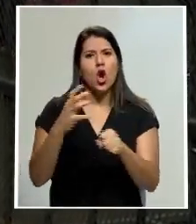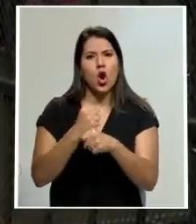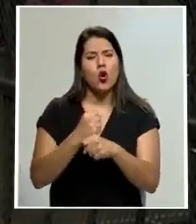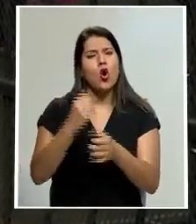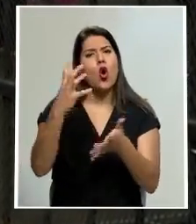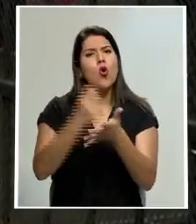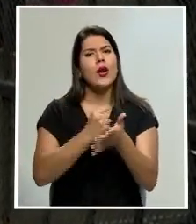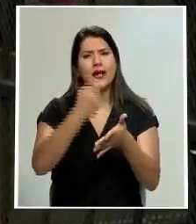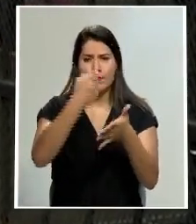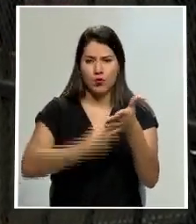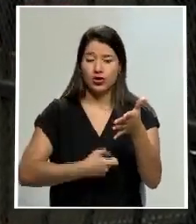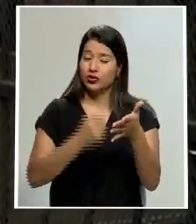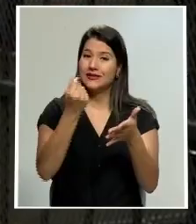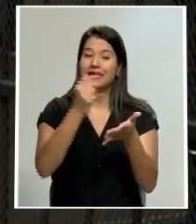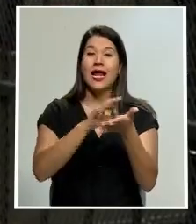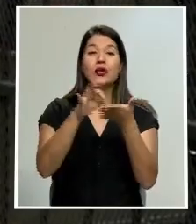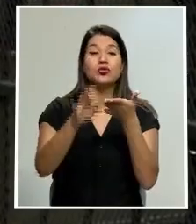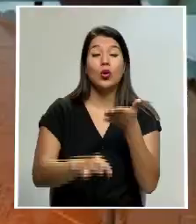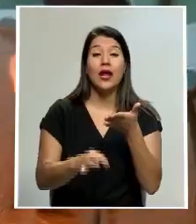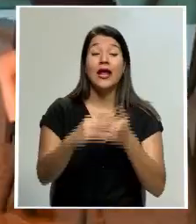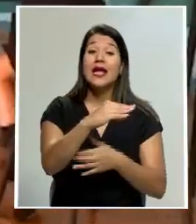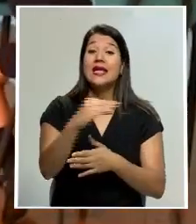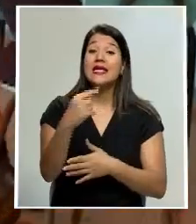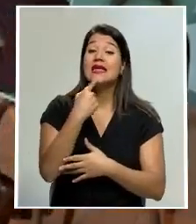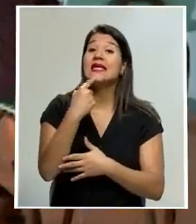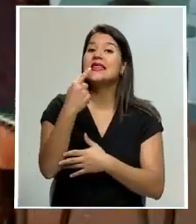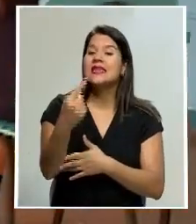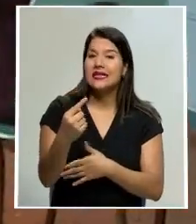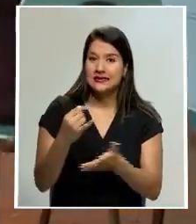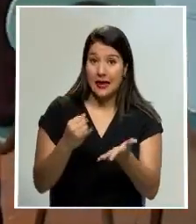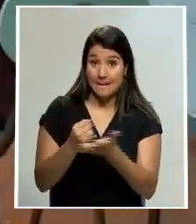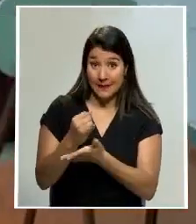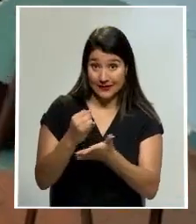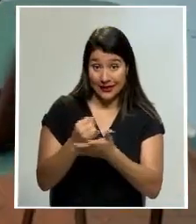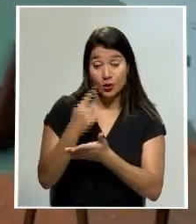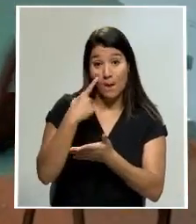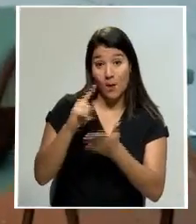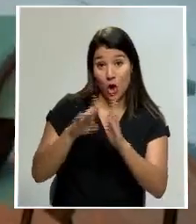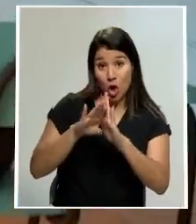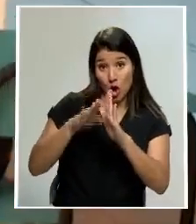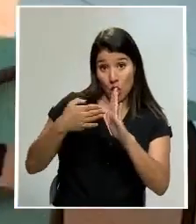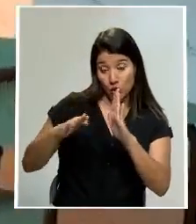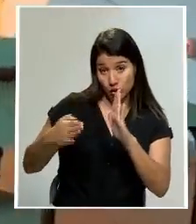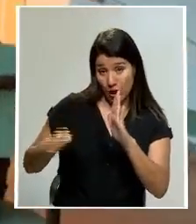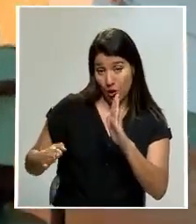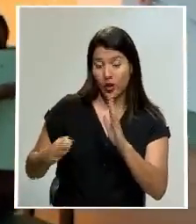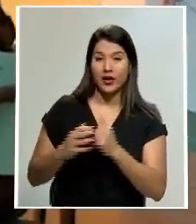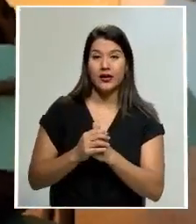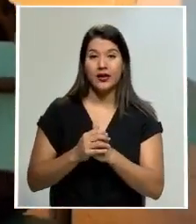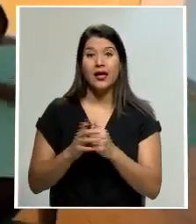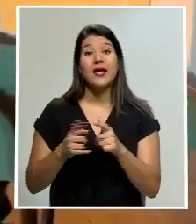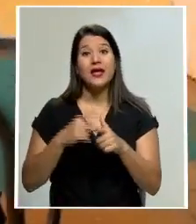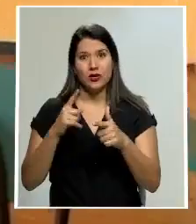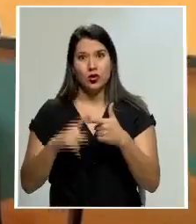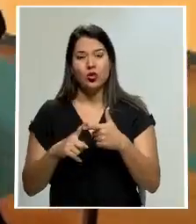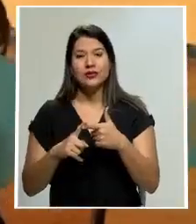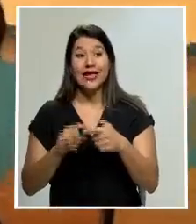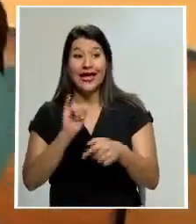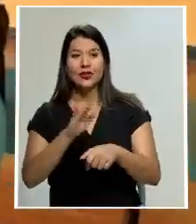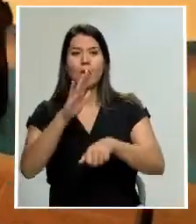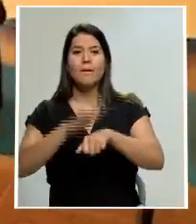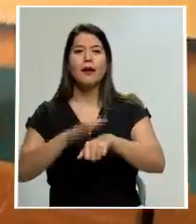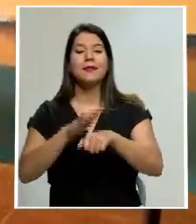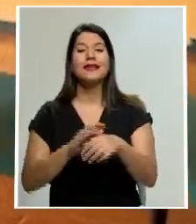de la renta al salario escolar y el cual, según los estudios del entrecontralor, serían los que darían una mejor